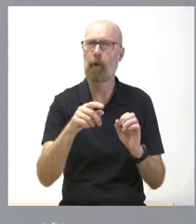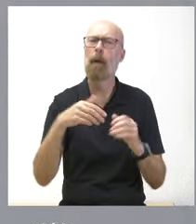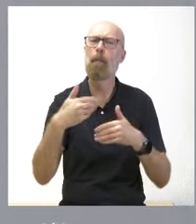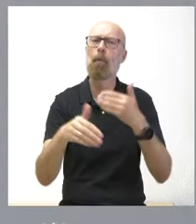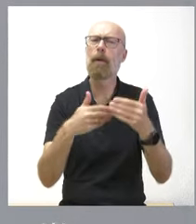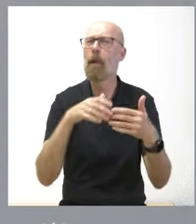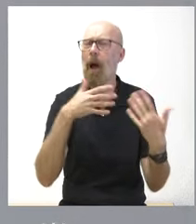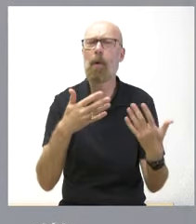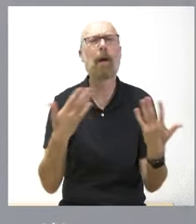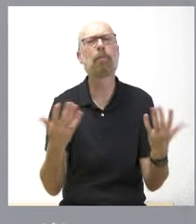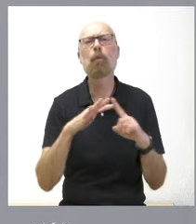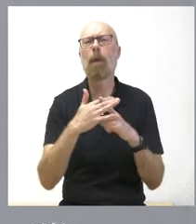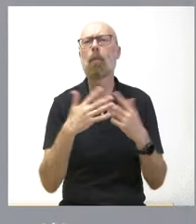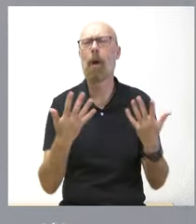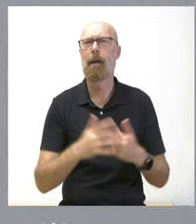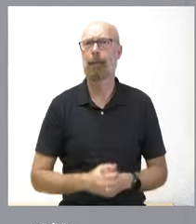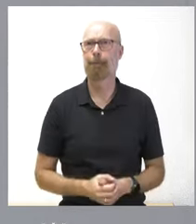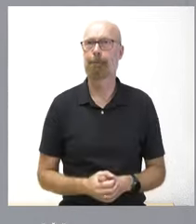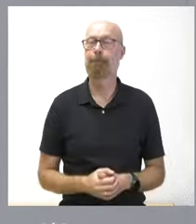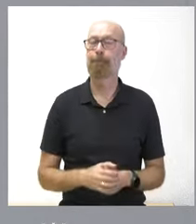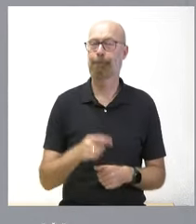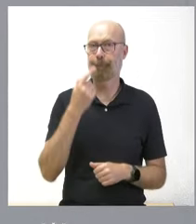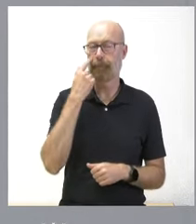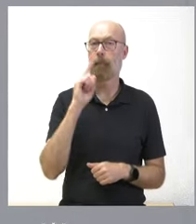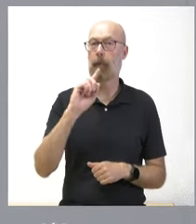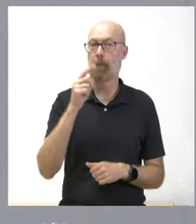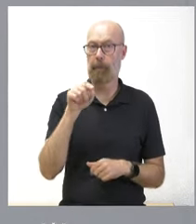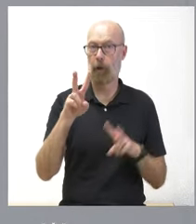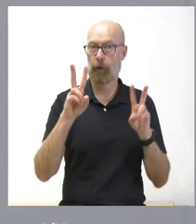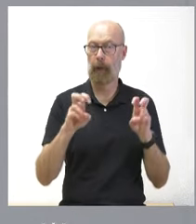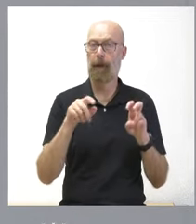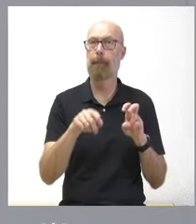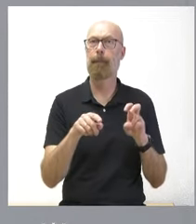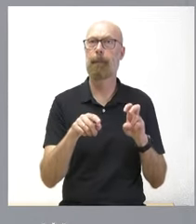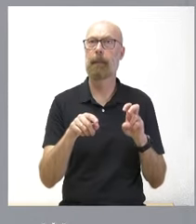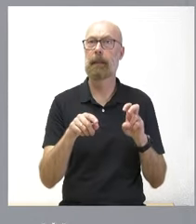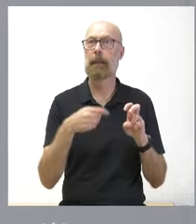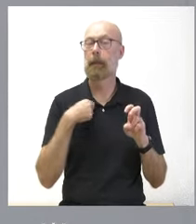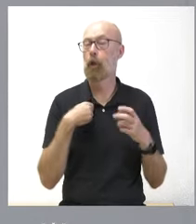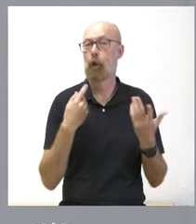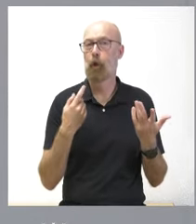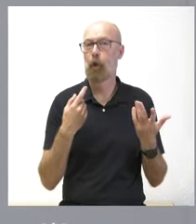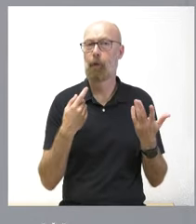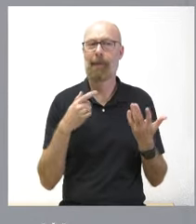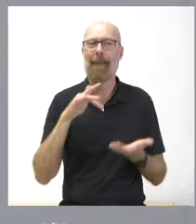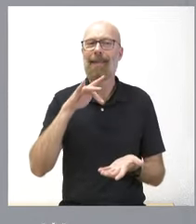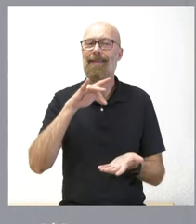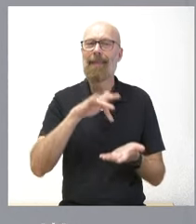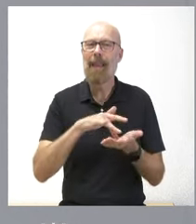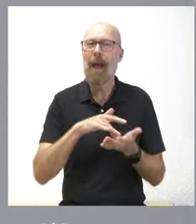Pues las cuestiones que usted plantea en primer lugar no tengo exactamente fecha prevista